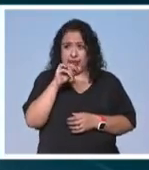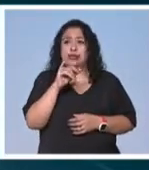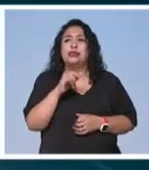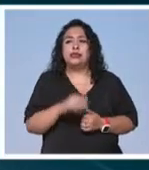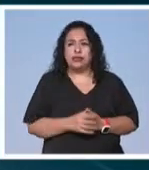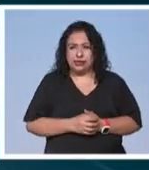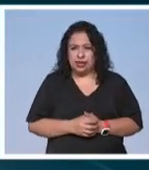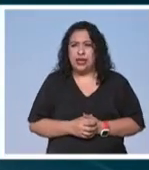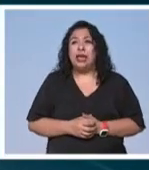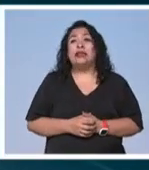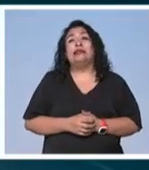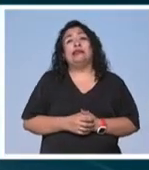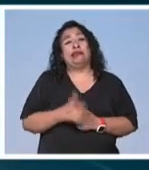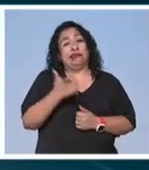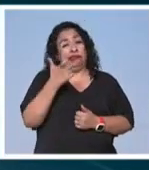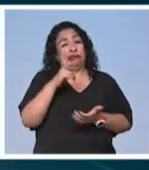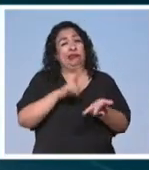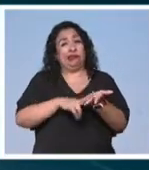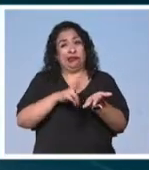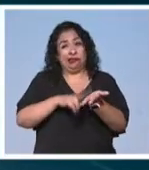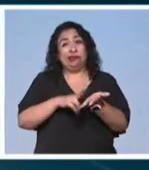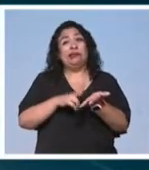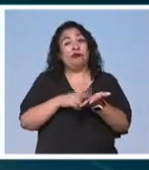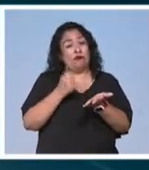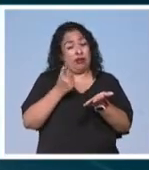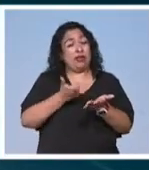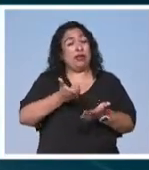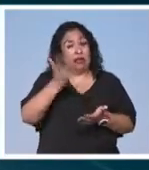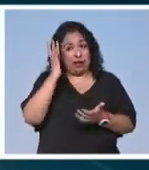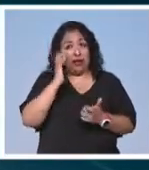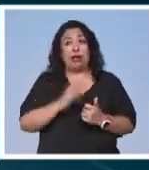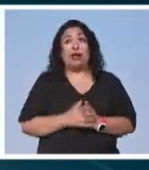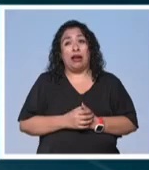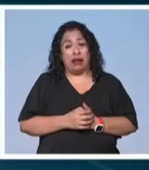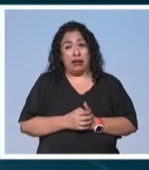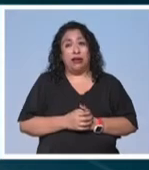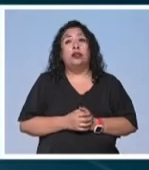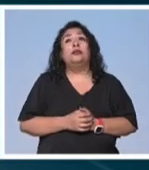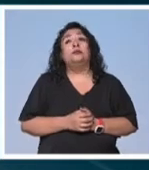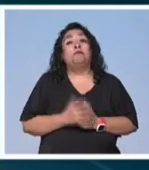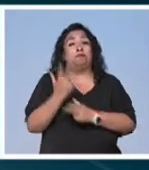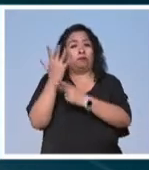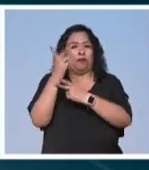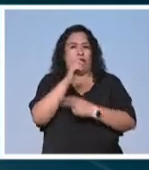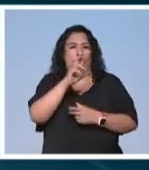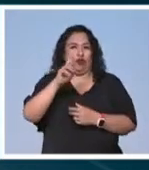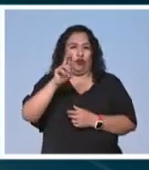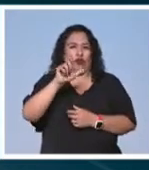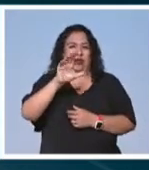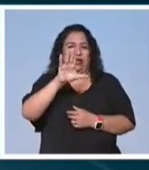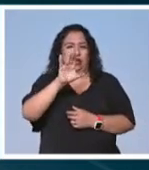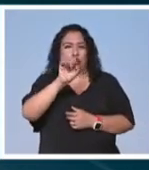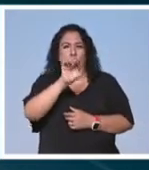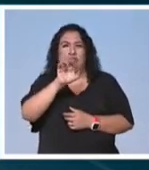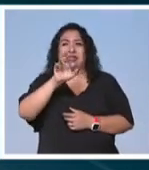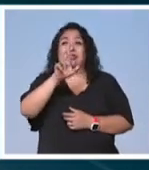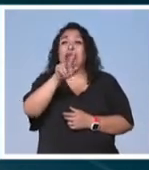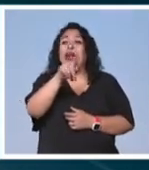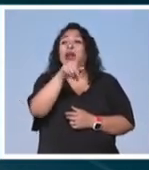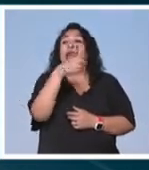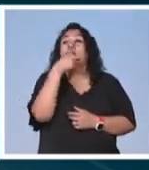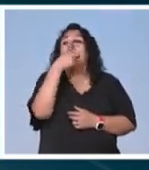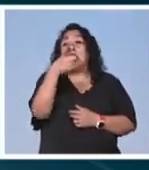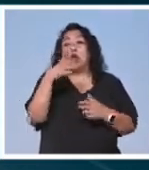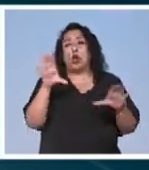los costos asociados son fuertes en palabras del doctor Alcocer la comunidad circundante